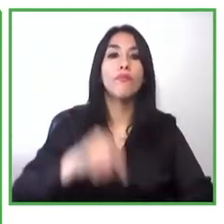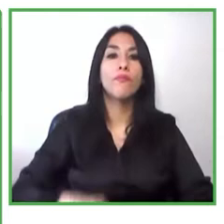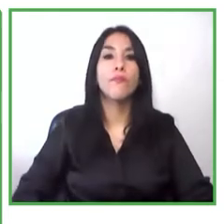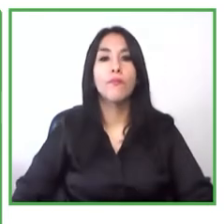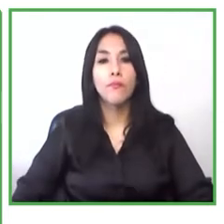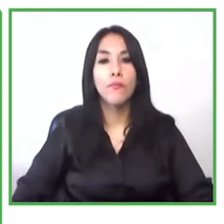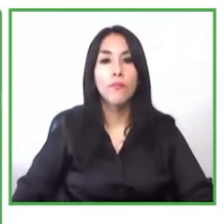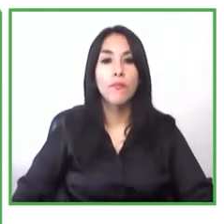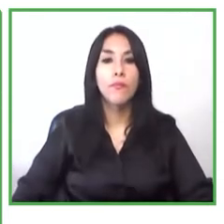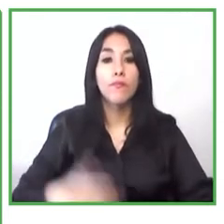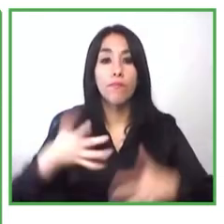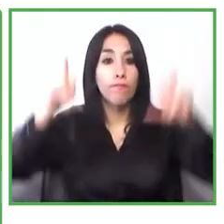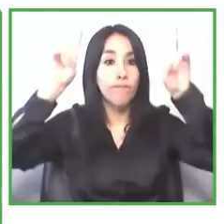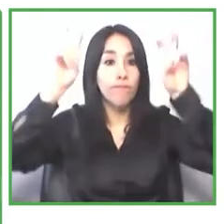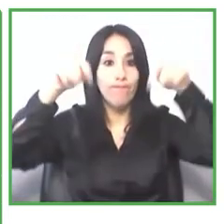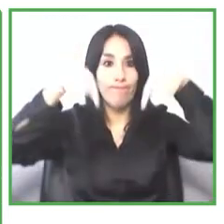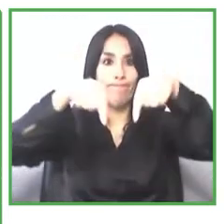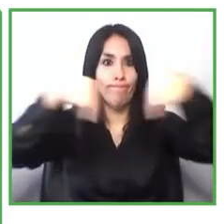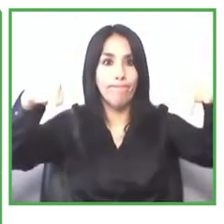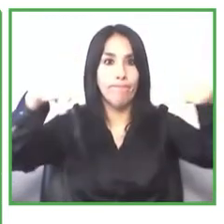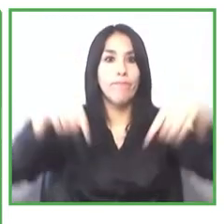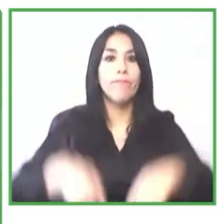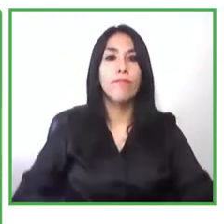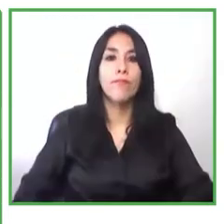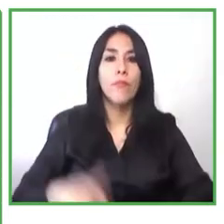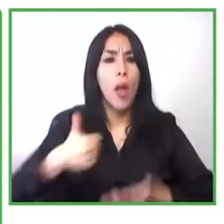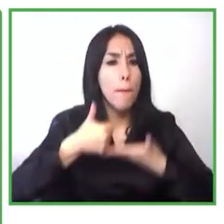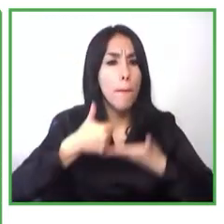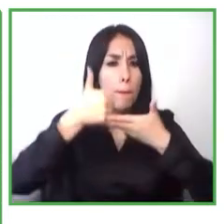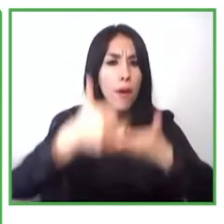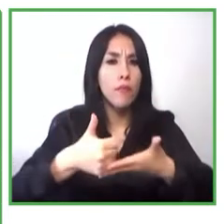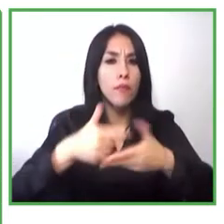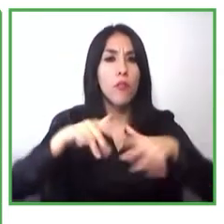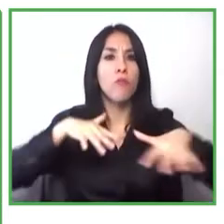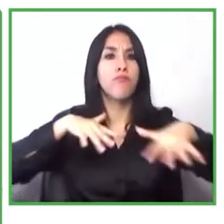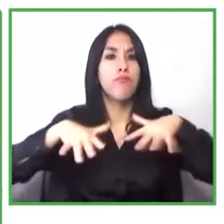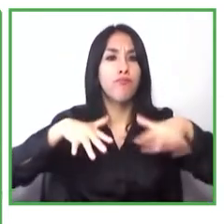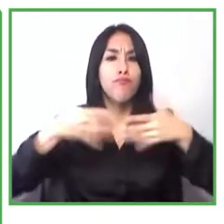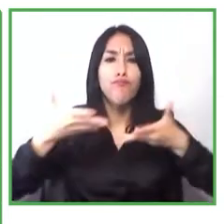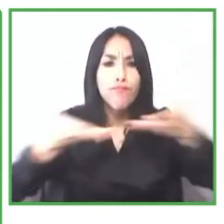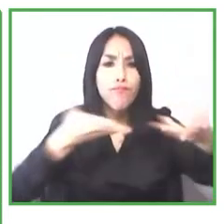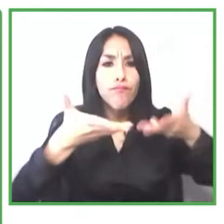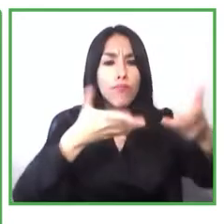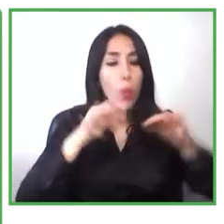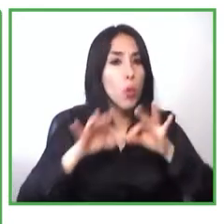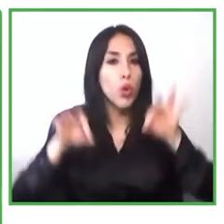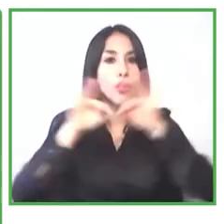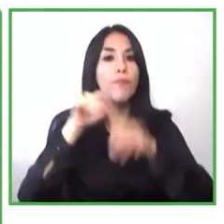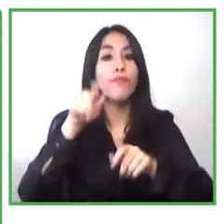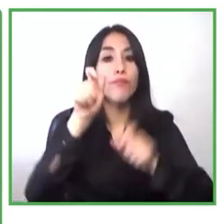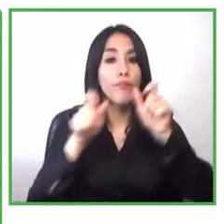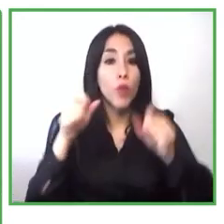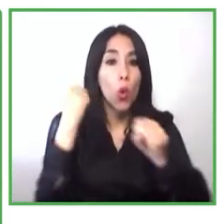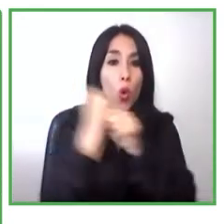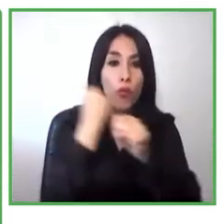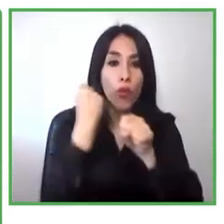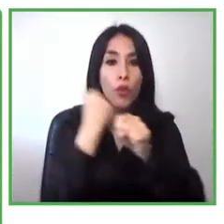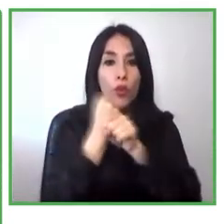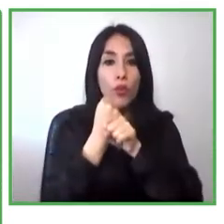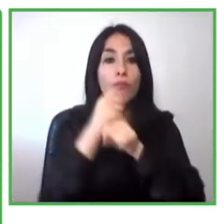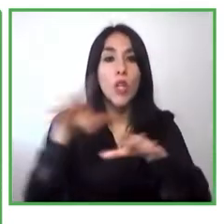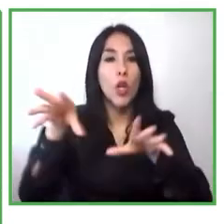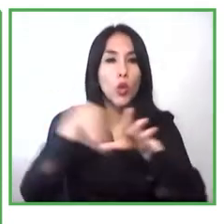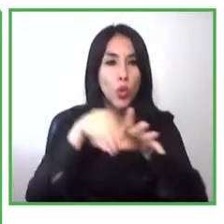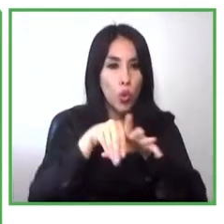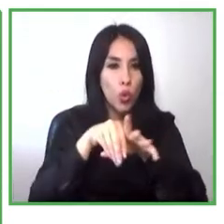son muy importantes para el ecosistema, para aquellos que trabajamos en la inclusión de personas con discapacidad. Y hoy vamos a tener tres invitados de